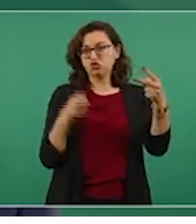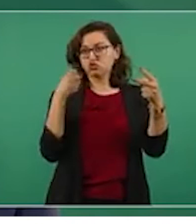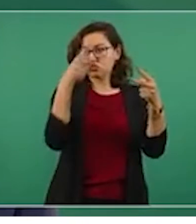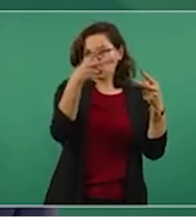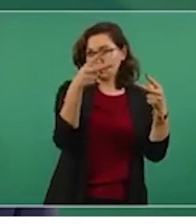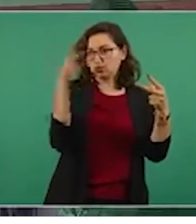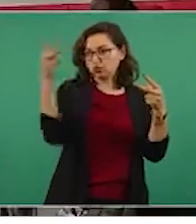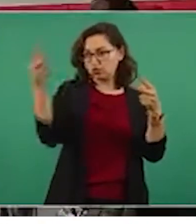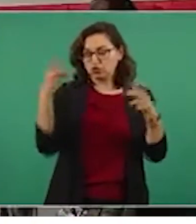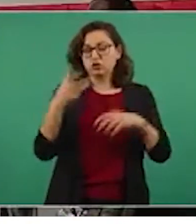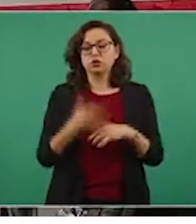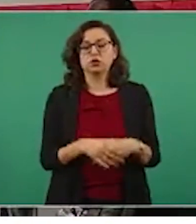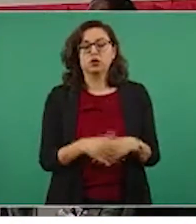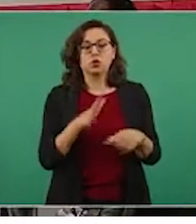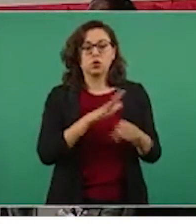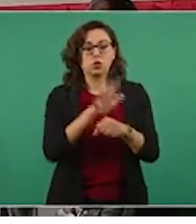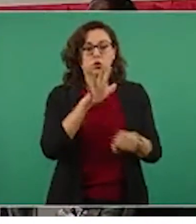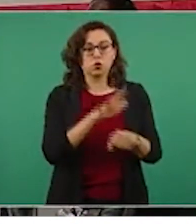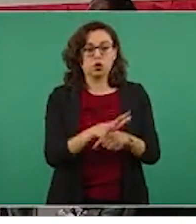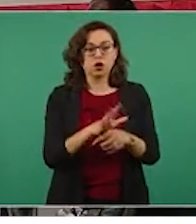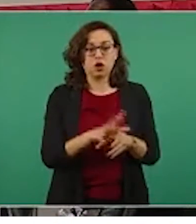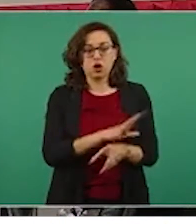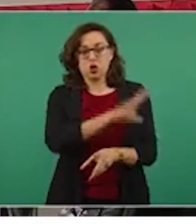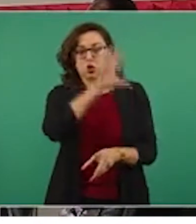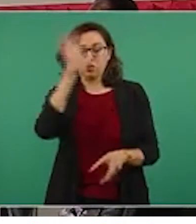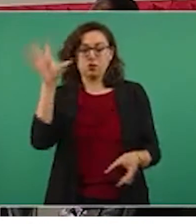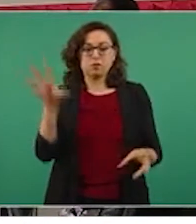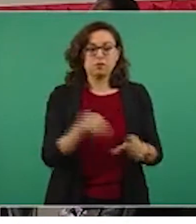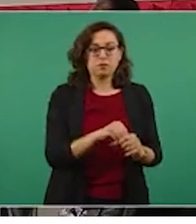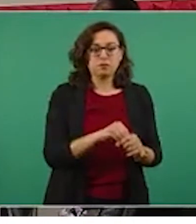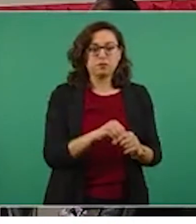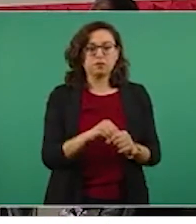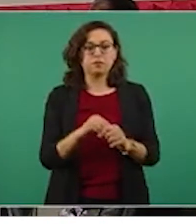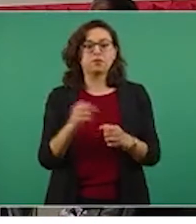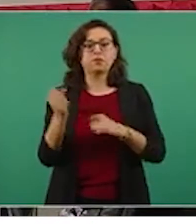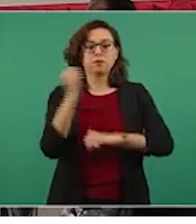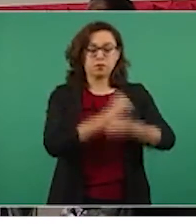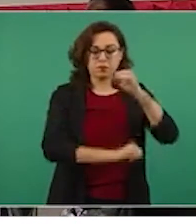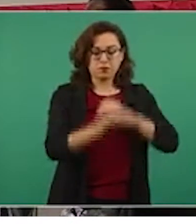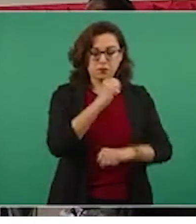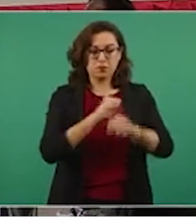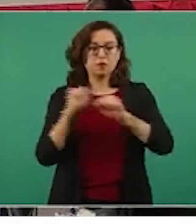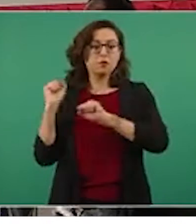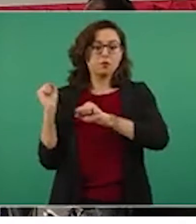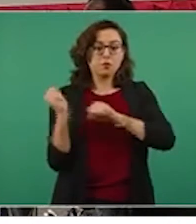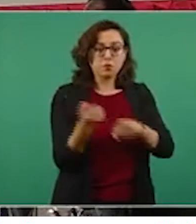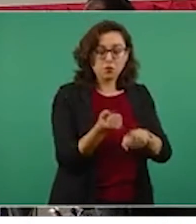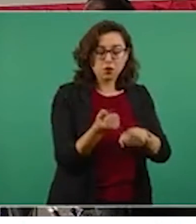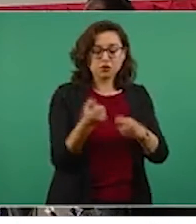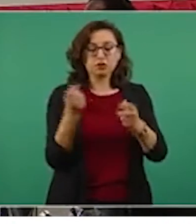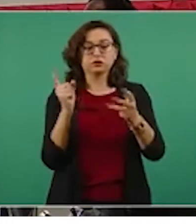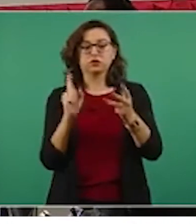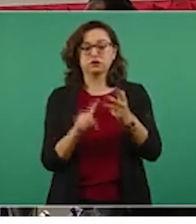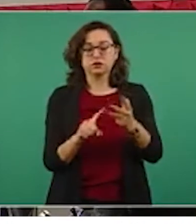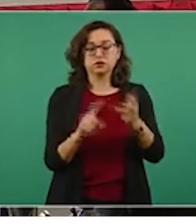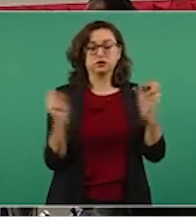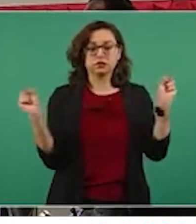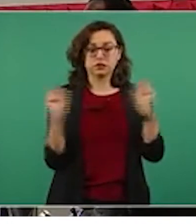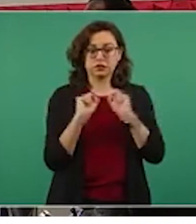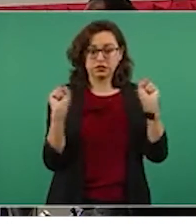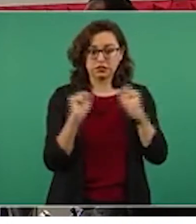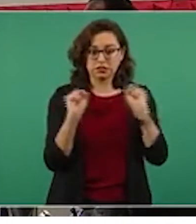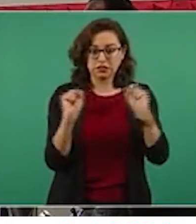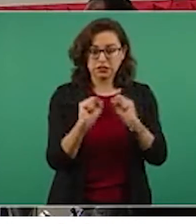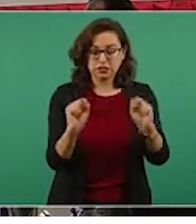Entrenamiento integral de béisbol, entrenamiento integral de box, entrenamiento integral de atletismo